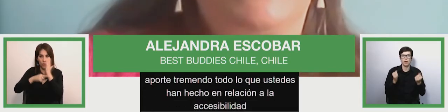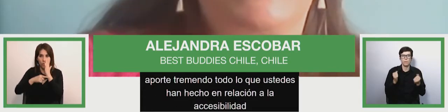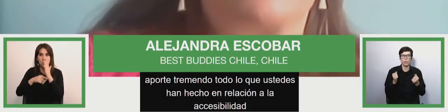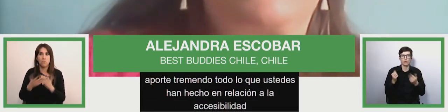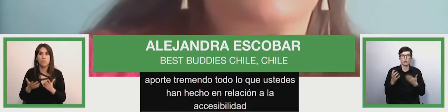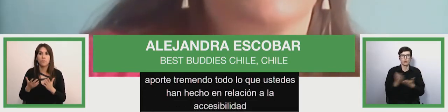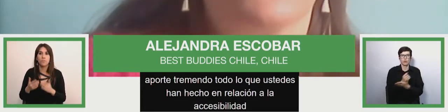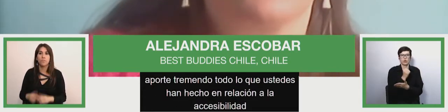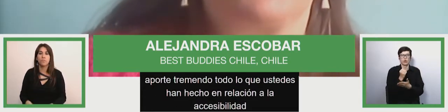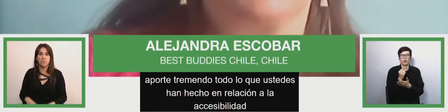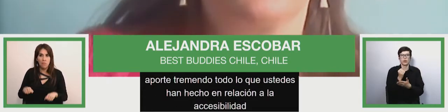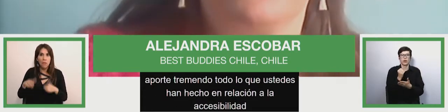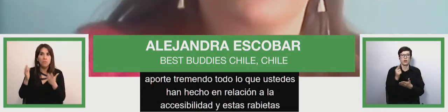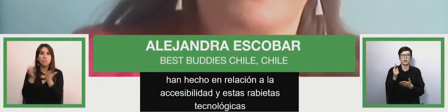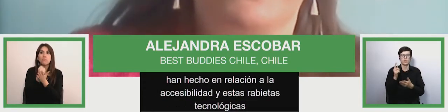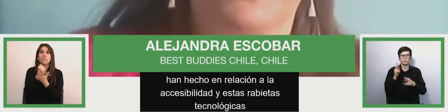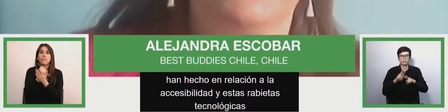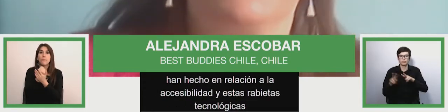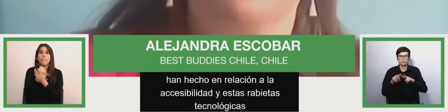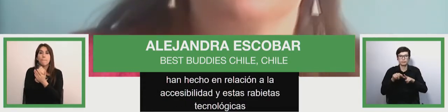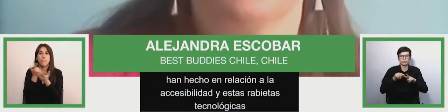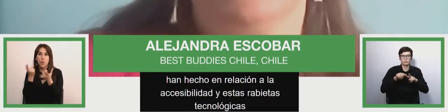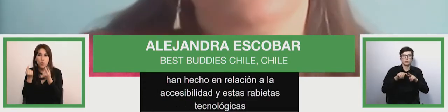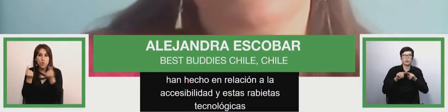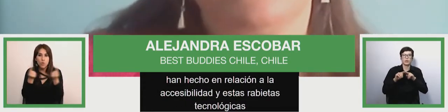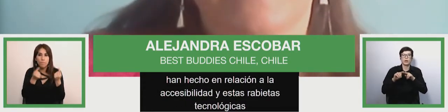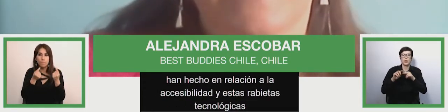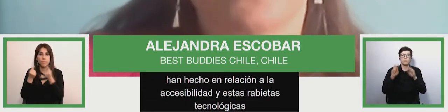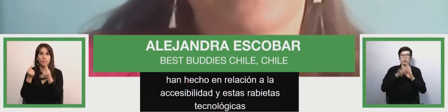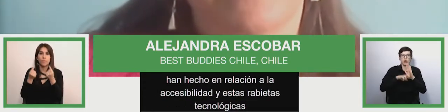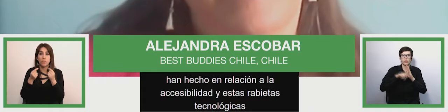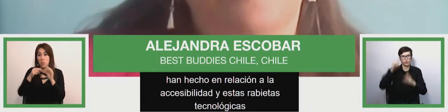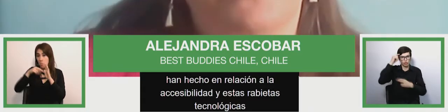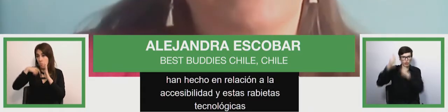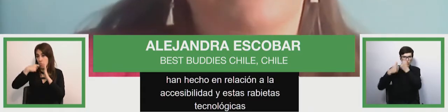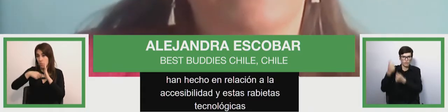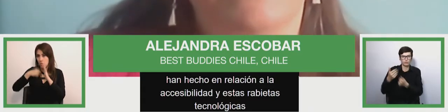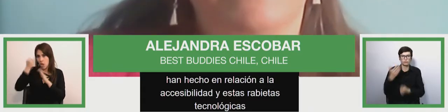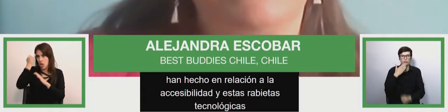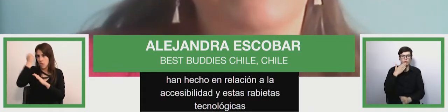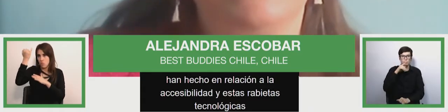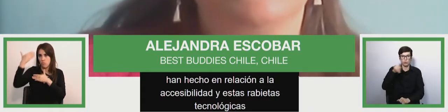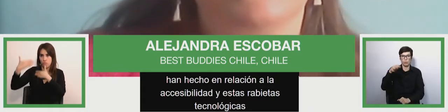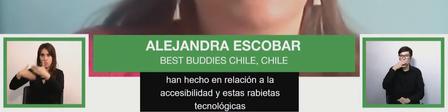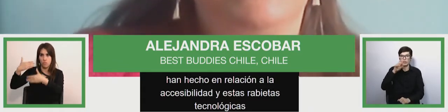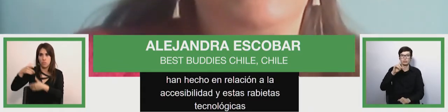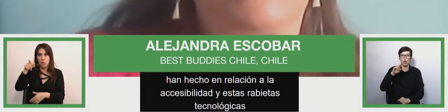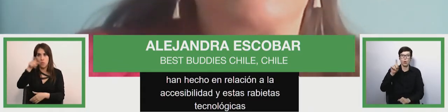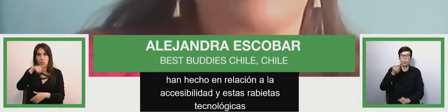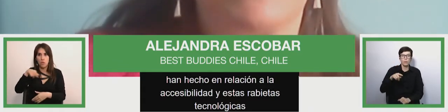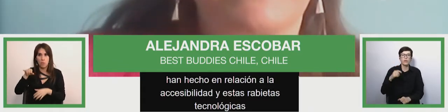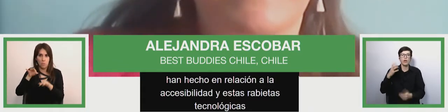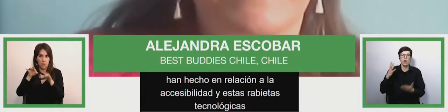realizando estos proyectos de innovación y como tú bien lo decías Lourdes poder dar estas herramientas y estas